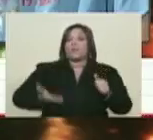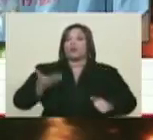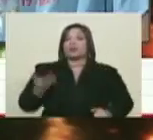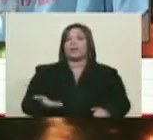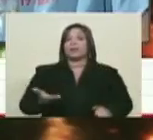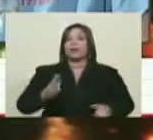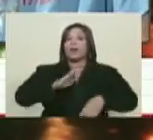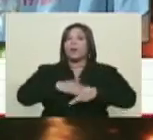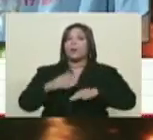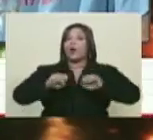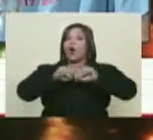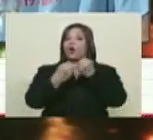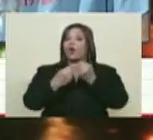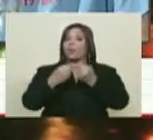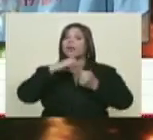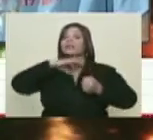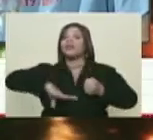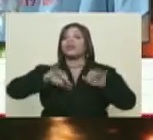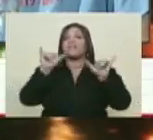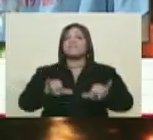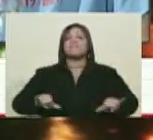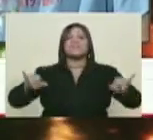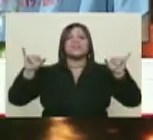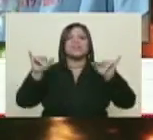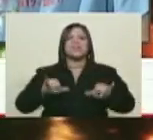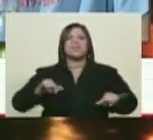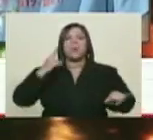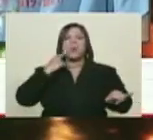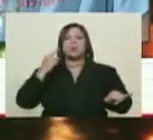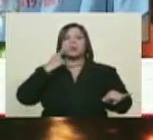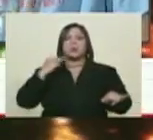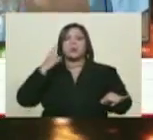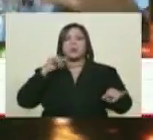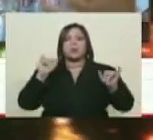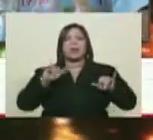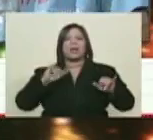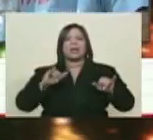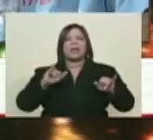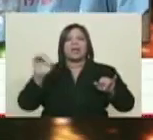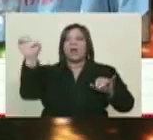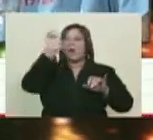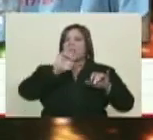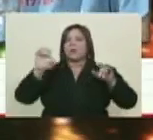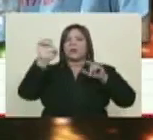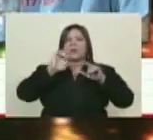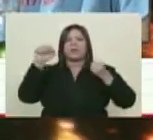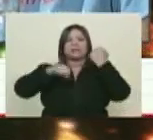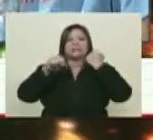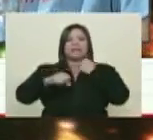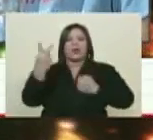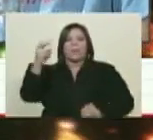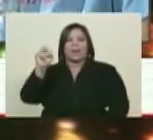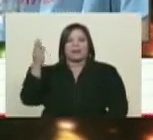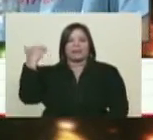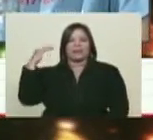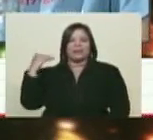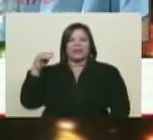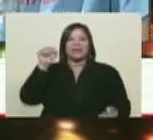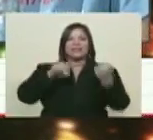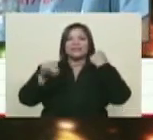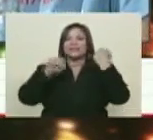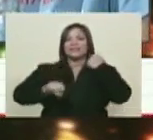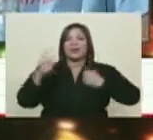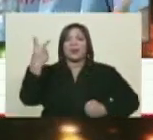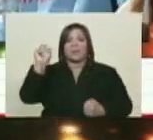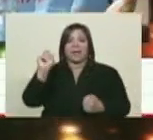porque rompe el relato histórico tradicional con el que nosotros estamos acostumbrados, sobre todo, ver el siglo XX, ¿no? El siglo XX,